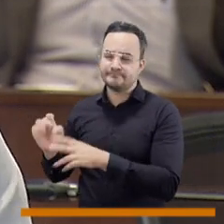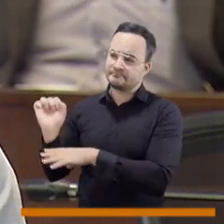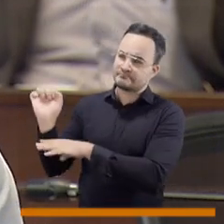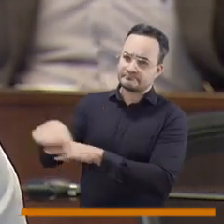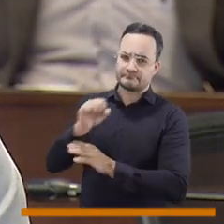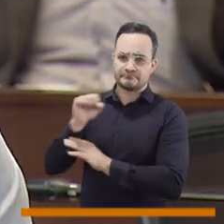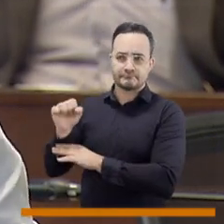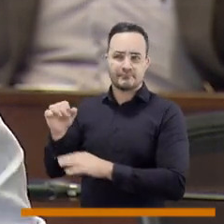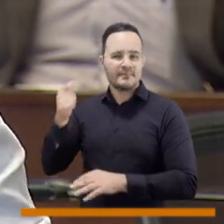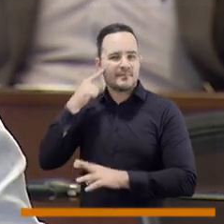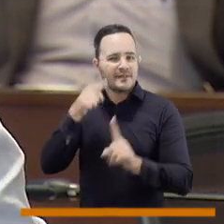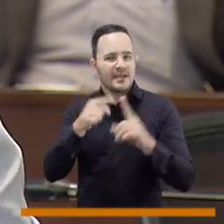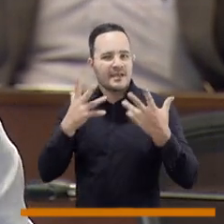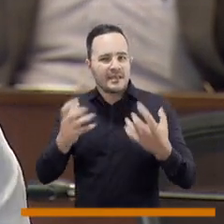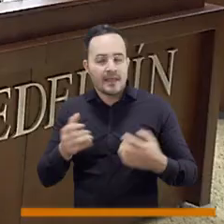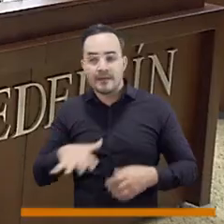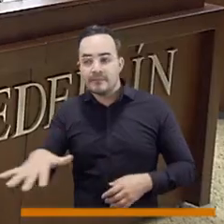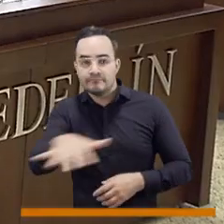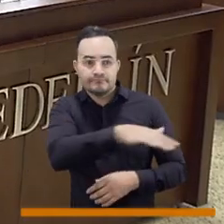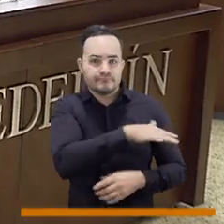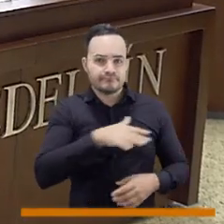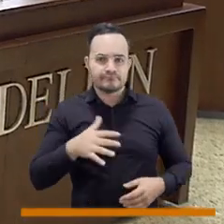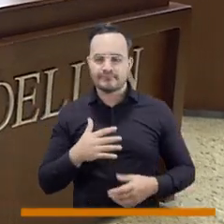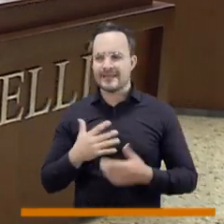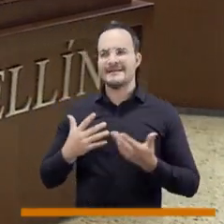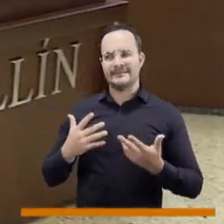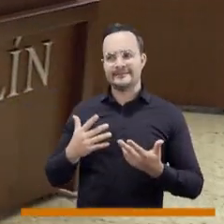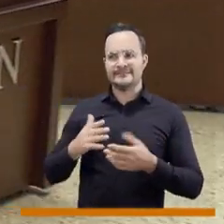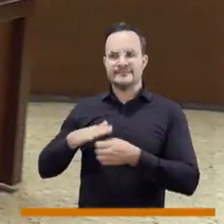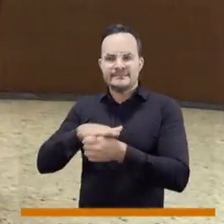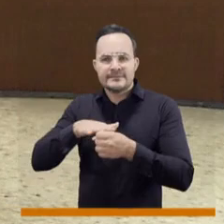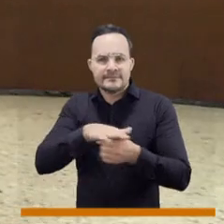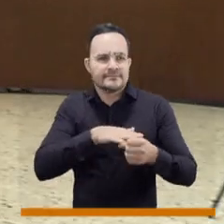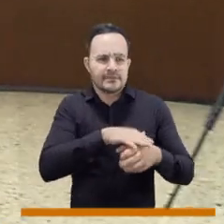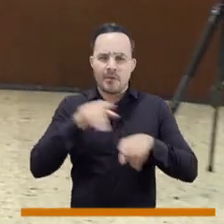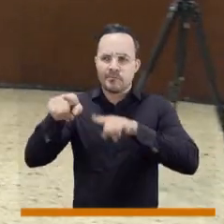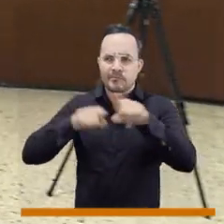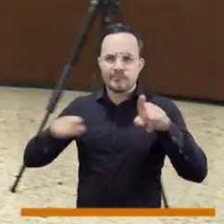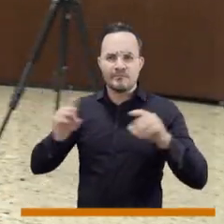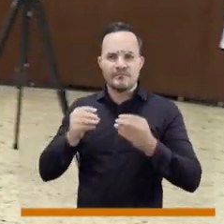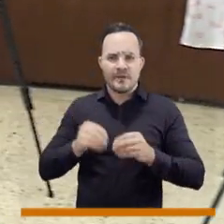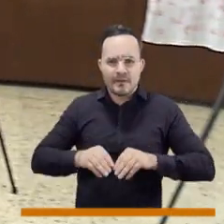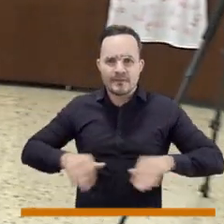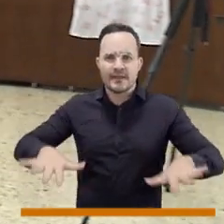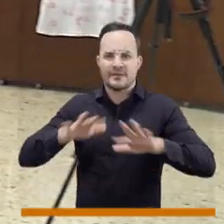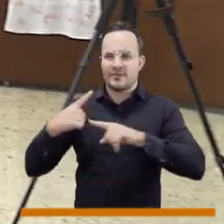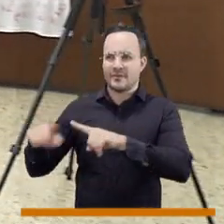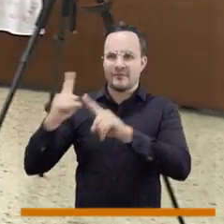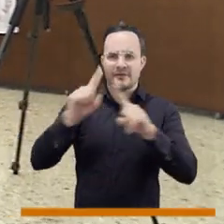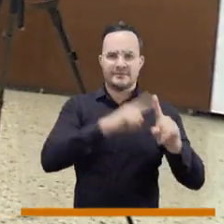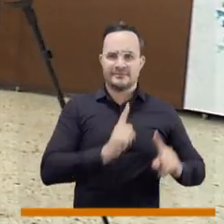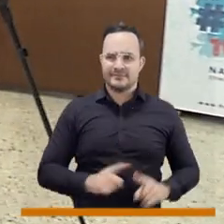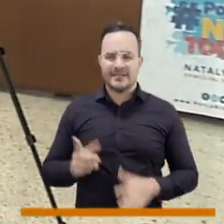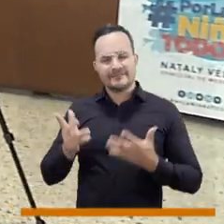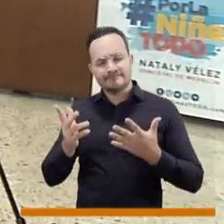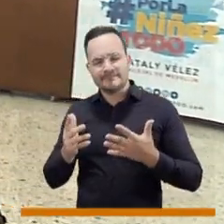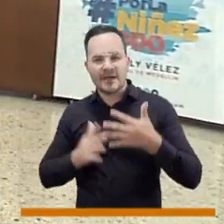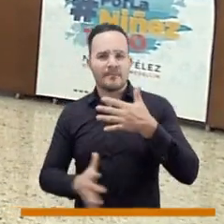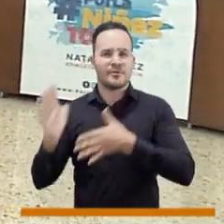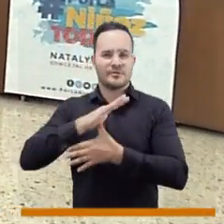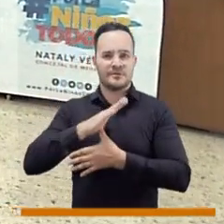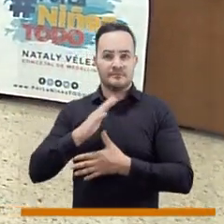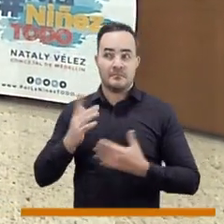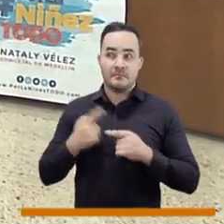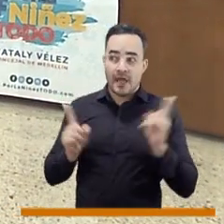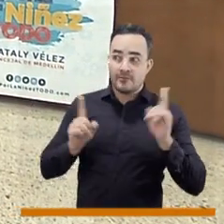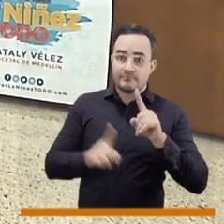Y como el enfoque es un enfoque diferencial con respecto a las falencias que existen en los territorios, la pregunta es si Medellín estará dentro